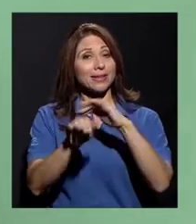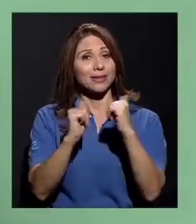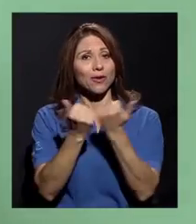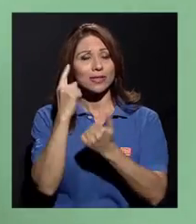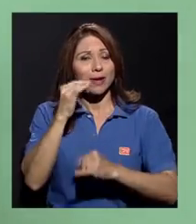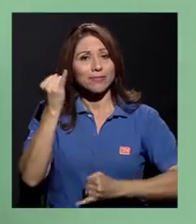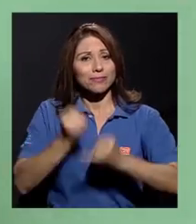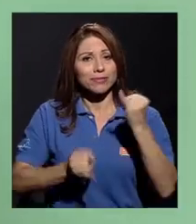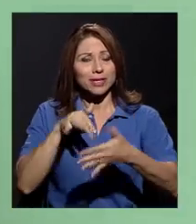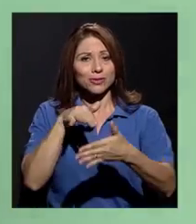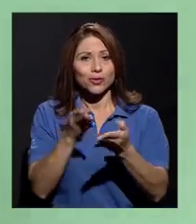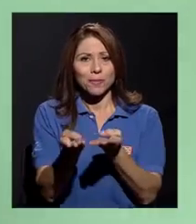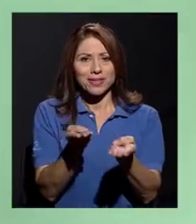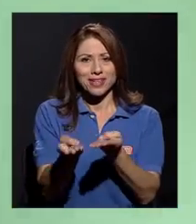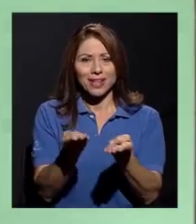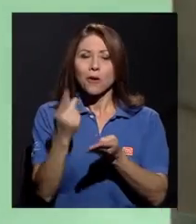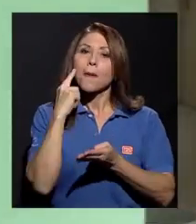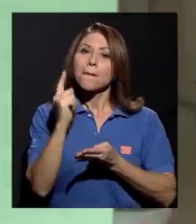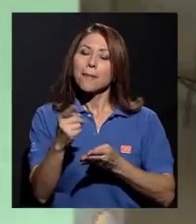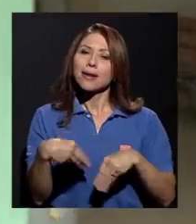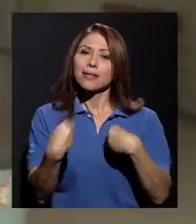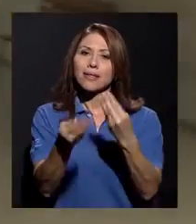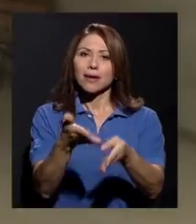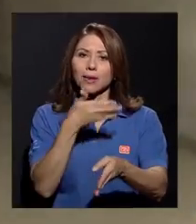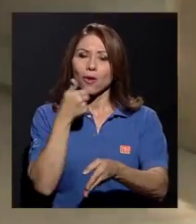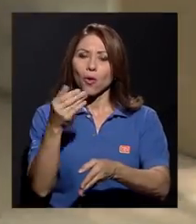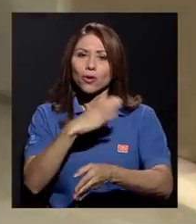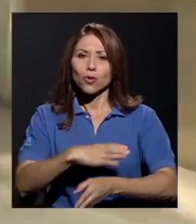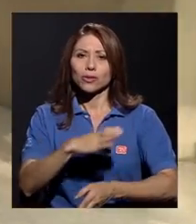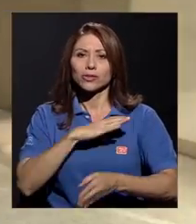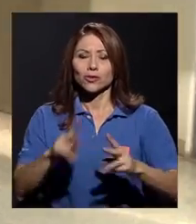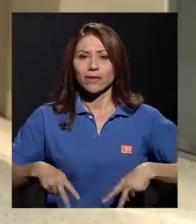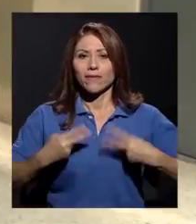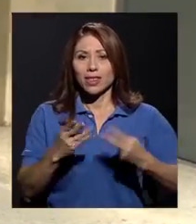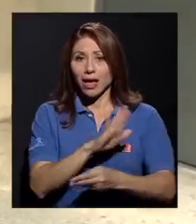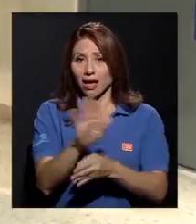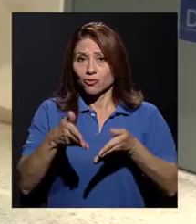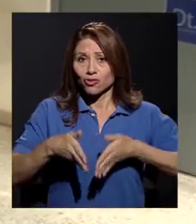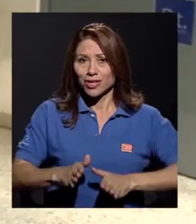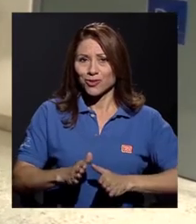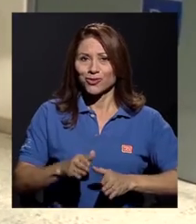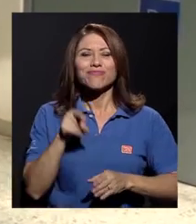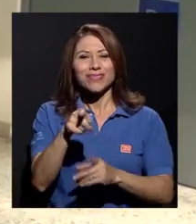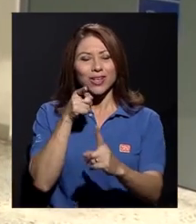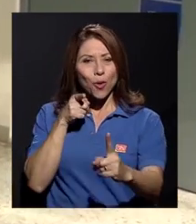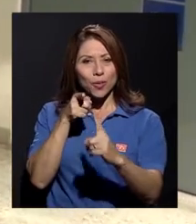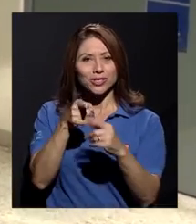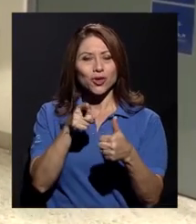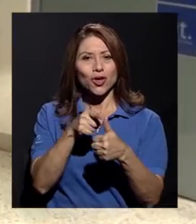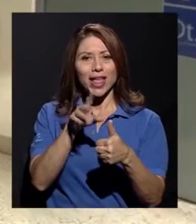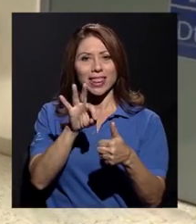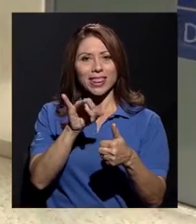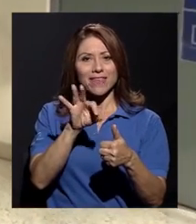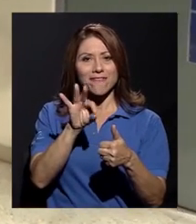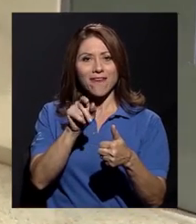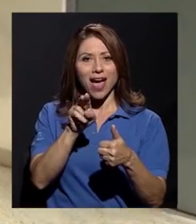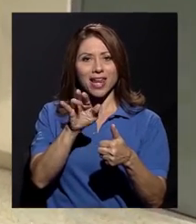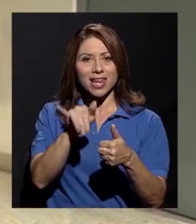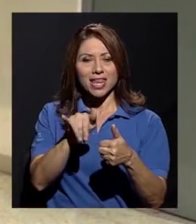sus estudios de bachillerato y darles una mejor condición de vida a sus hijos es el propósito de Tiffany y Paula.